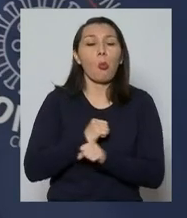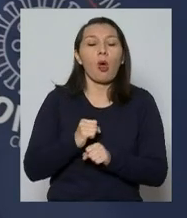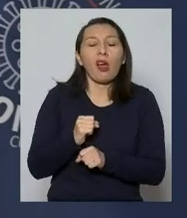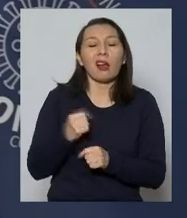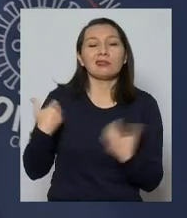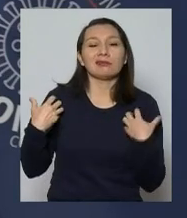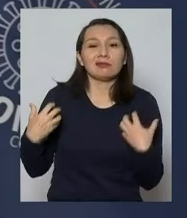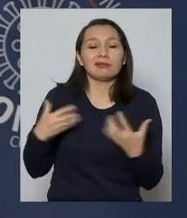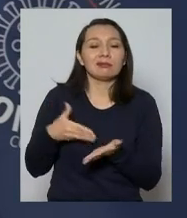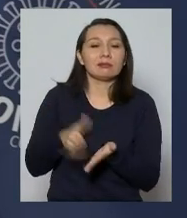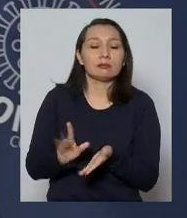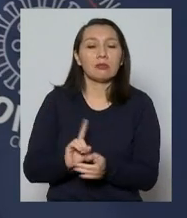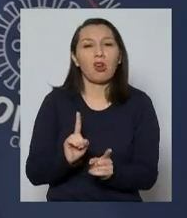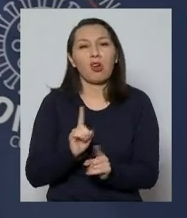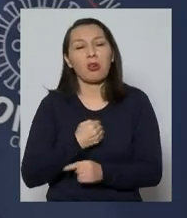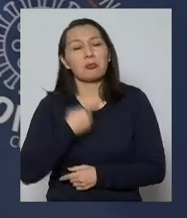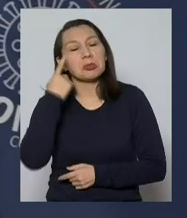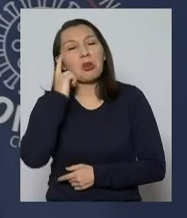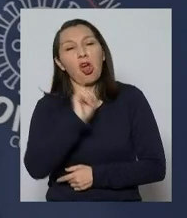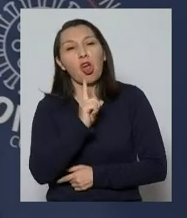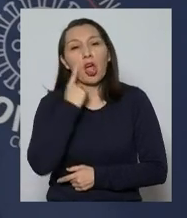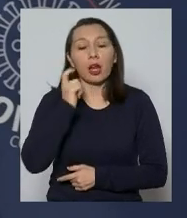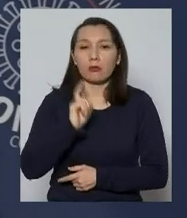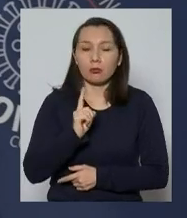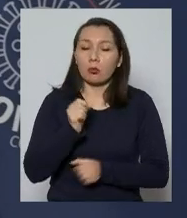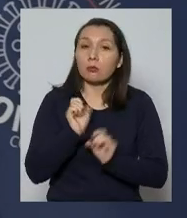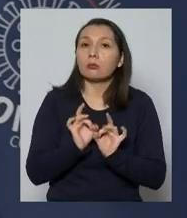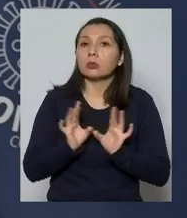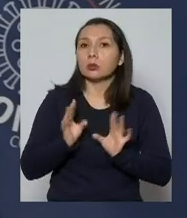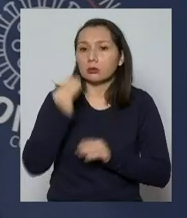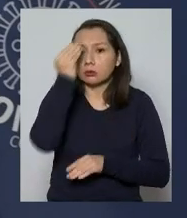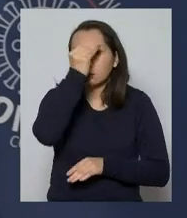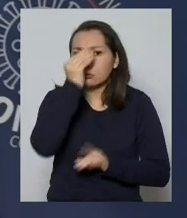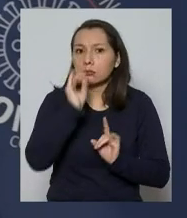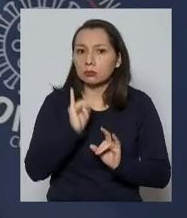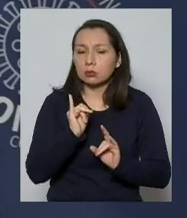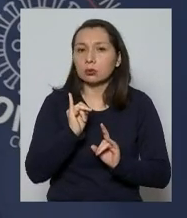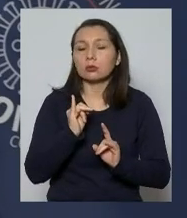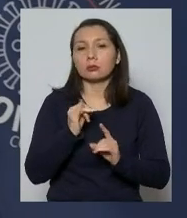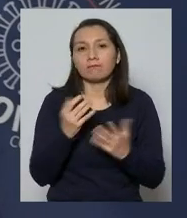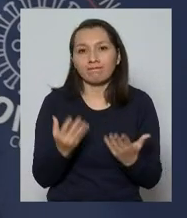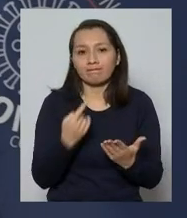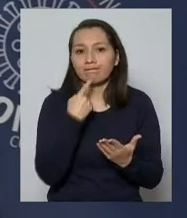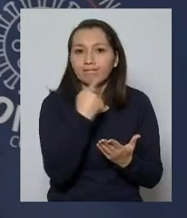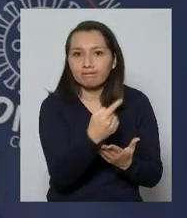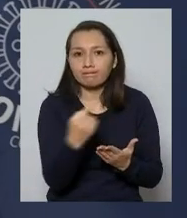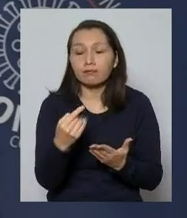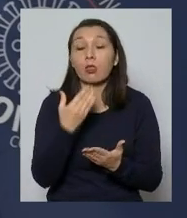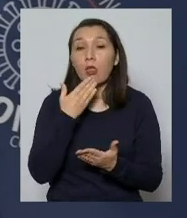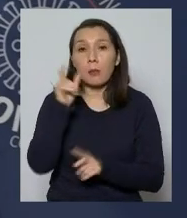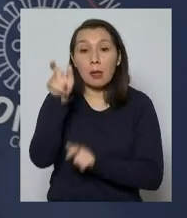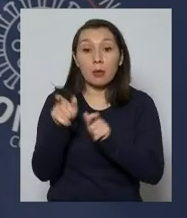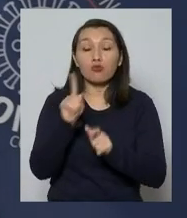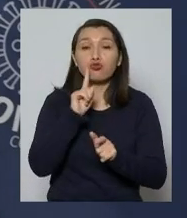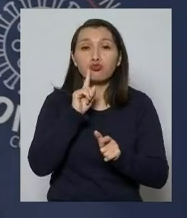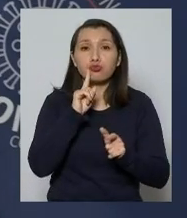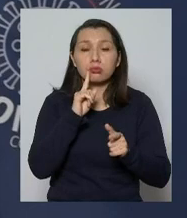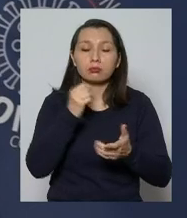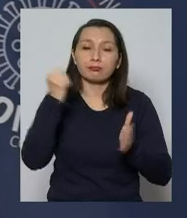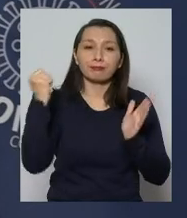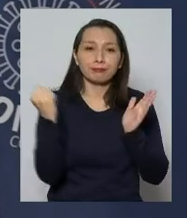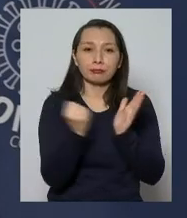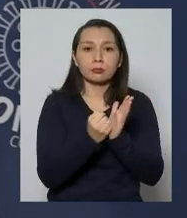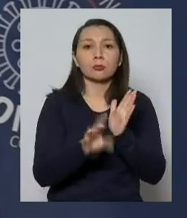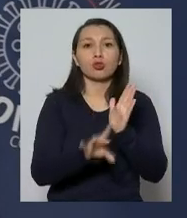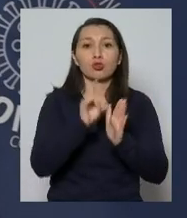descartar de modo propio. Y asimismo, las personas que tienen certificada la